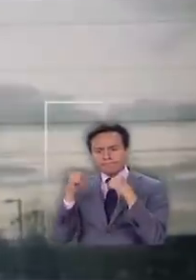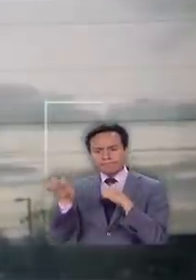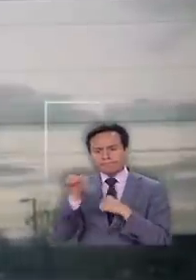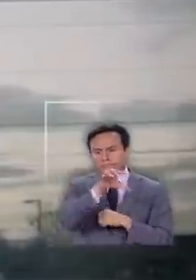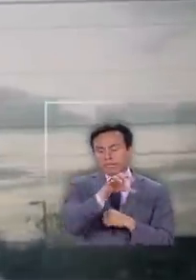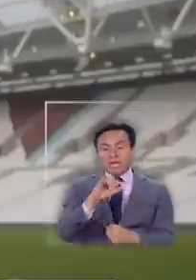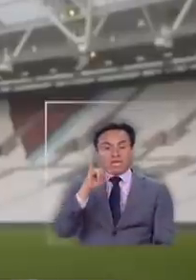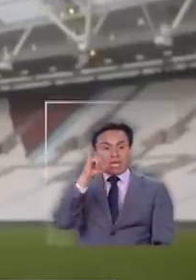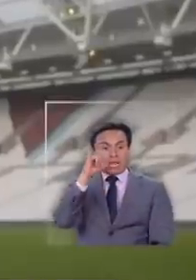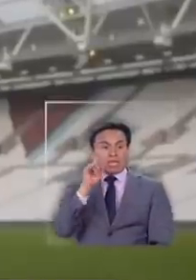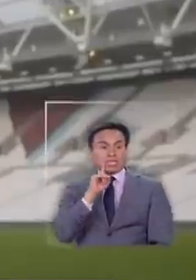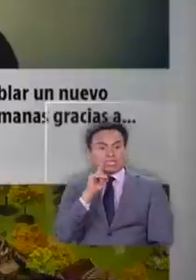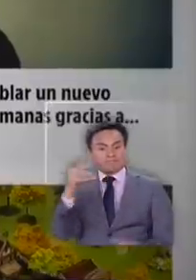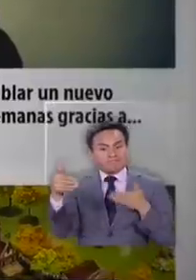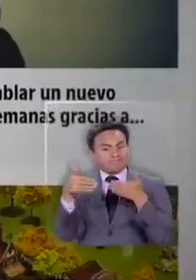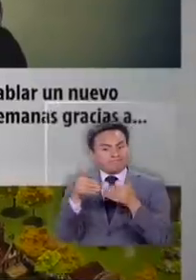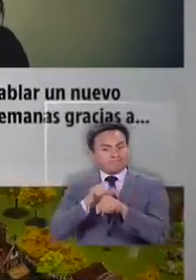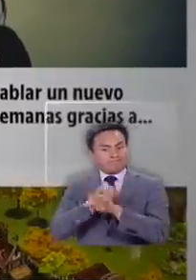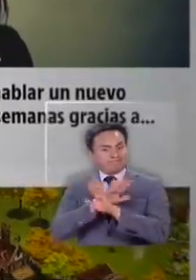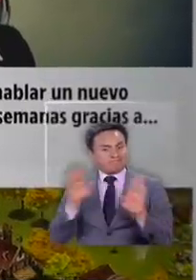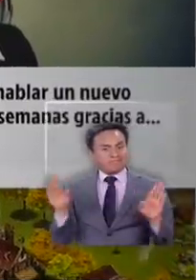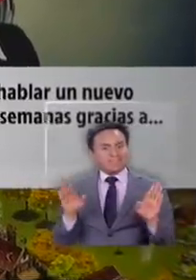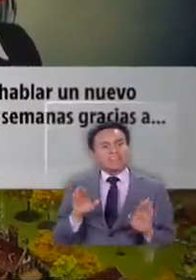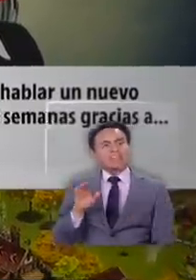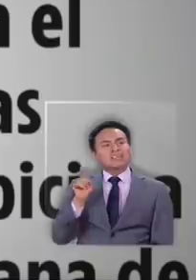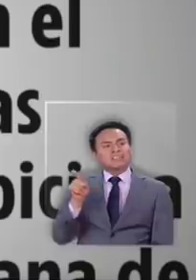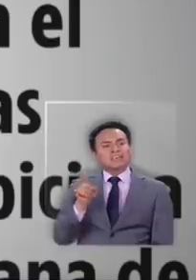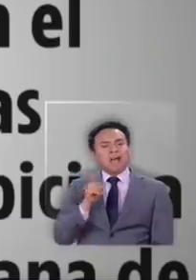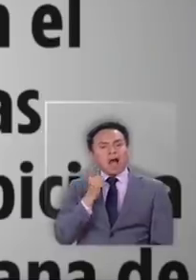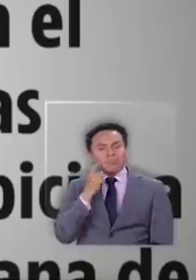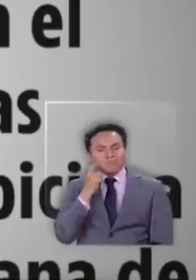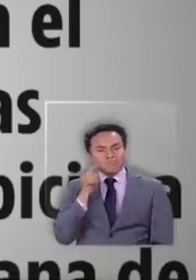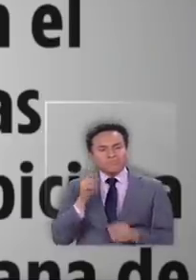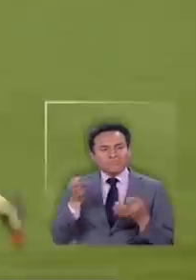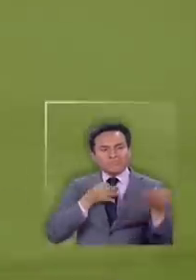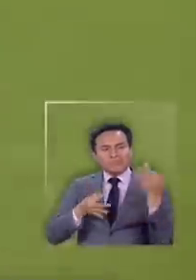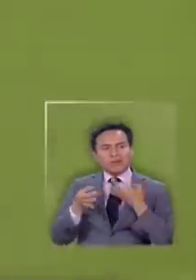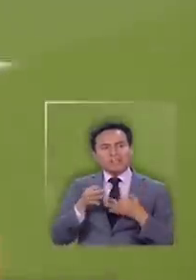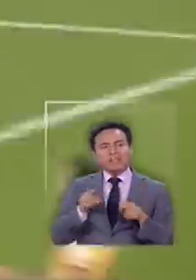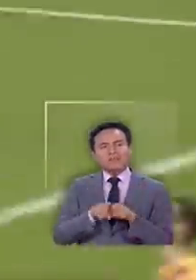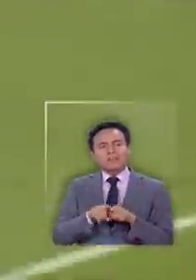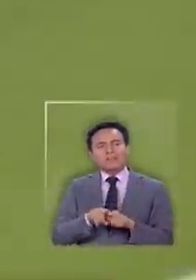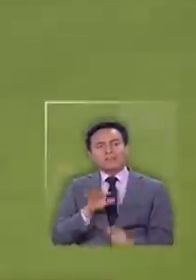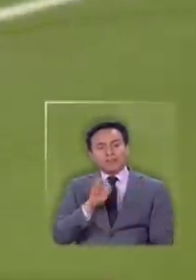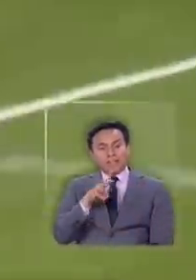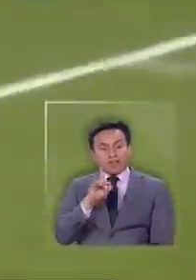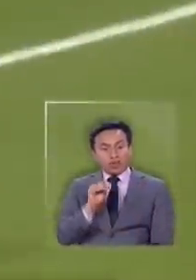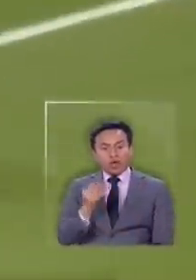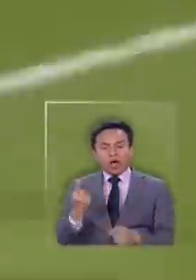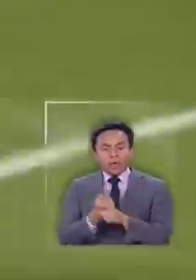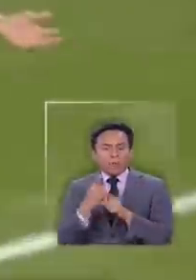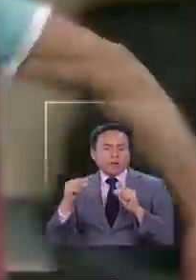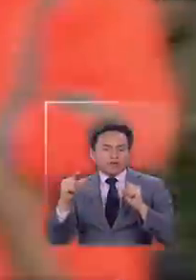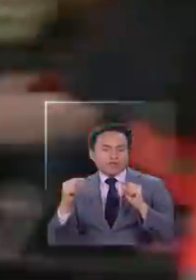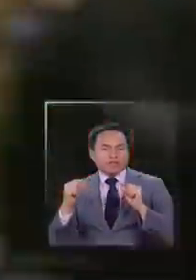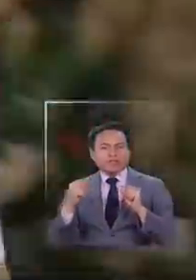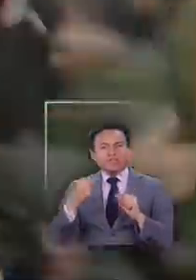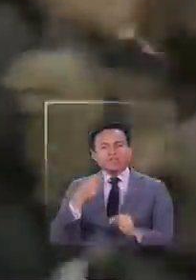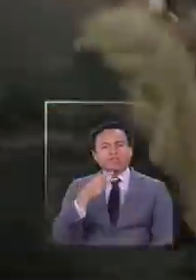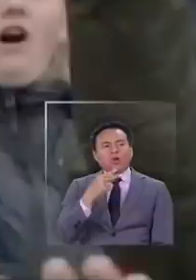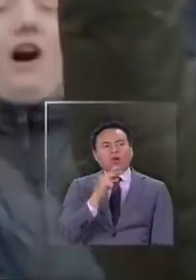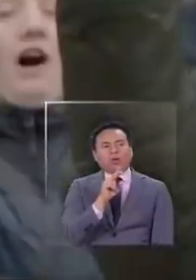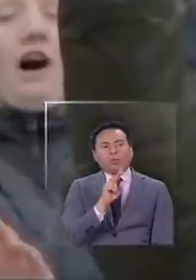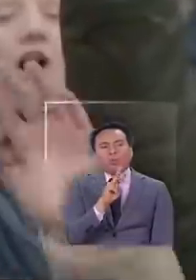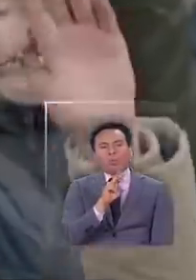en Italia tiene los días contados por eso The Sun bajo chisme asegura que Fernando Felicevic abrió conversaciones con el West Ham